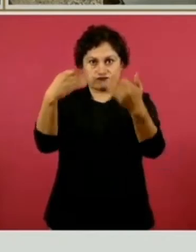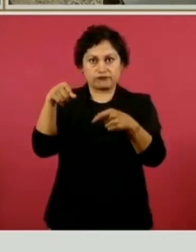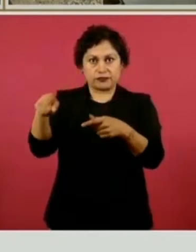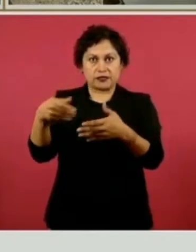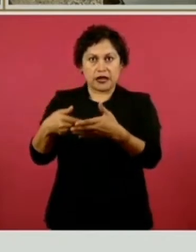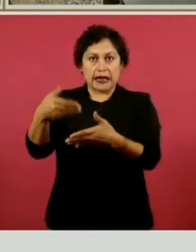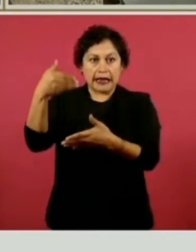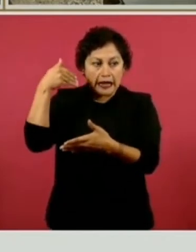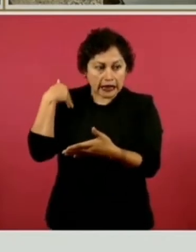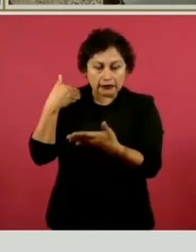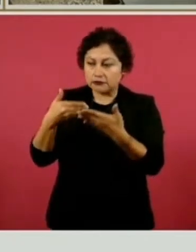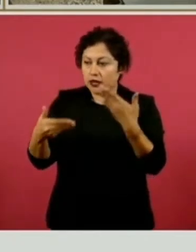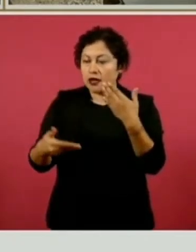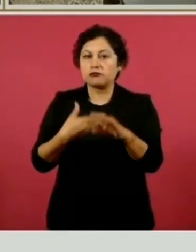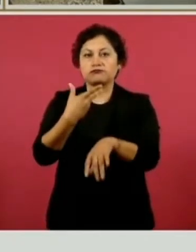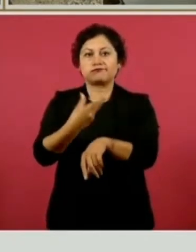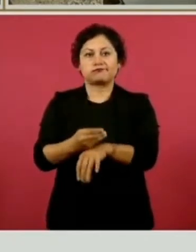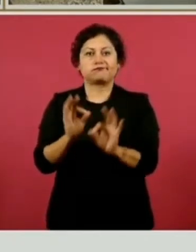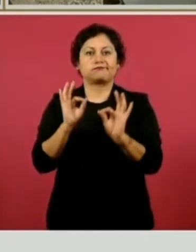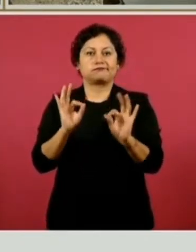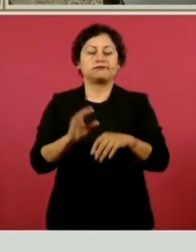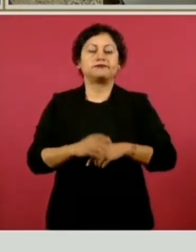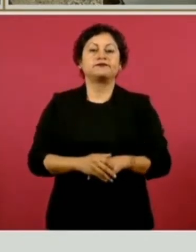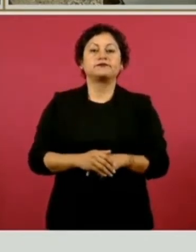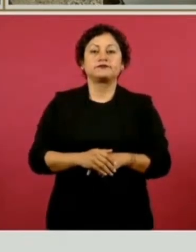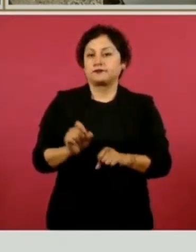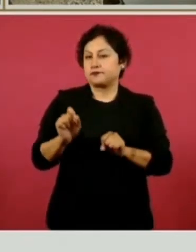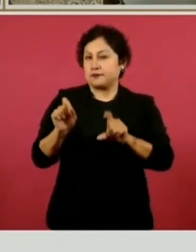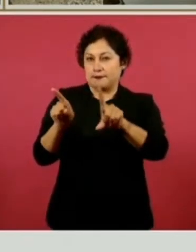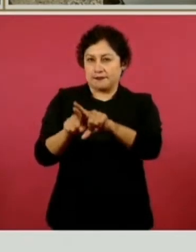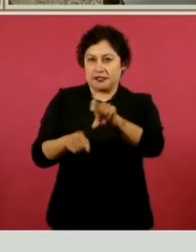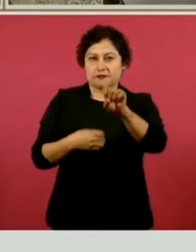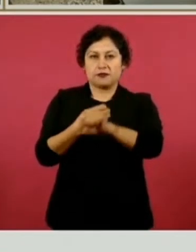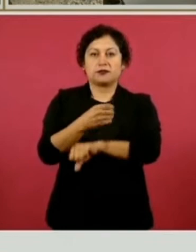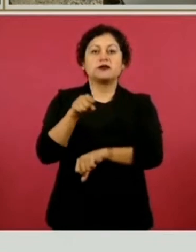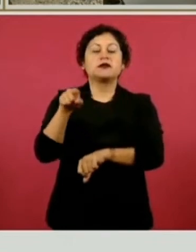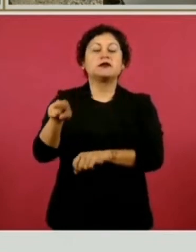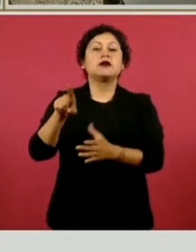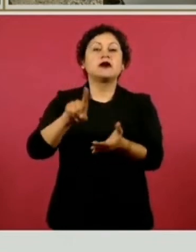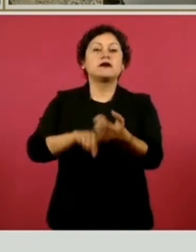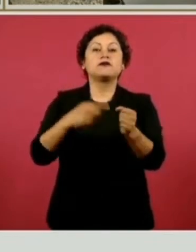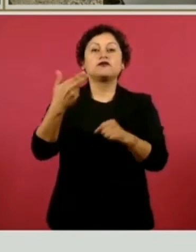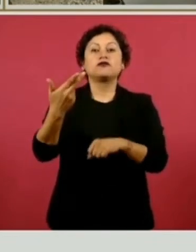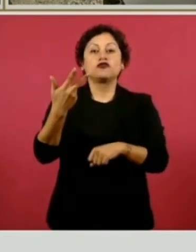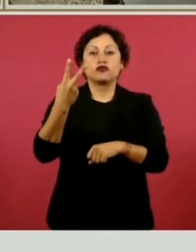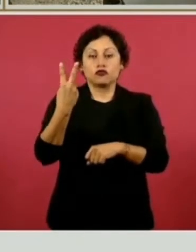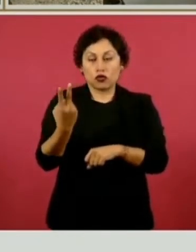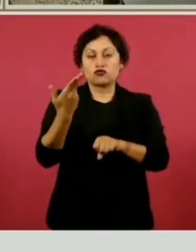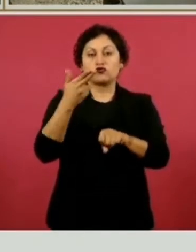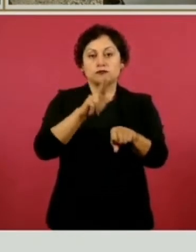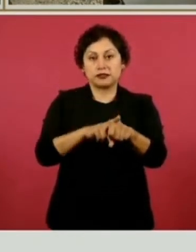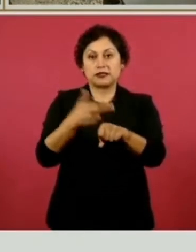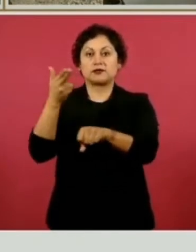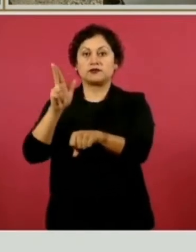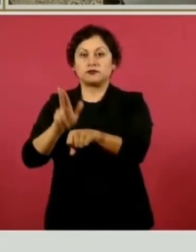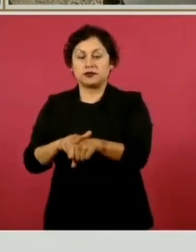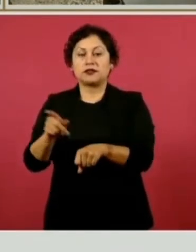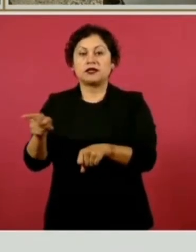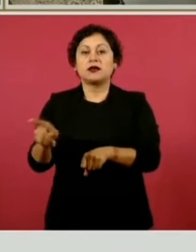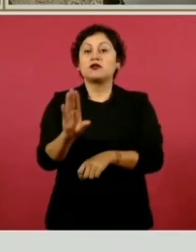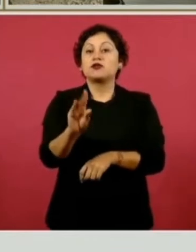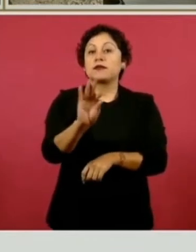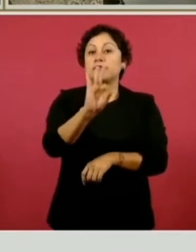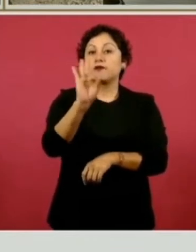qué es lo que hace más falta. También ahí en Tlaxcala, en los 12 hospitales, ya llevamos un 90 por ciento de contratación de médicos